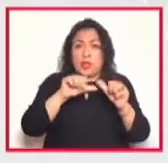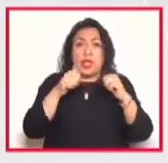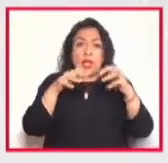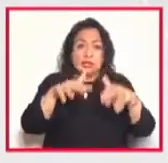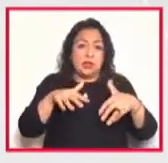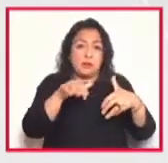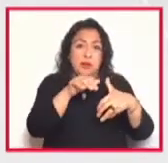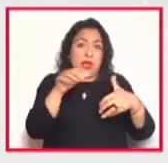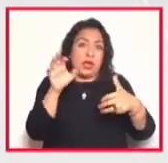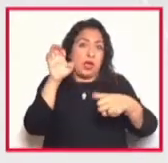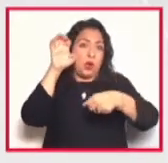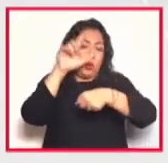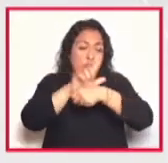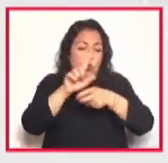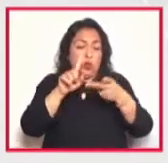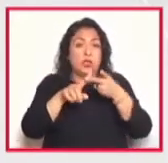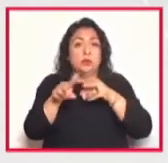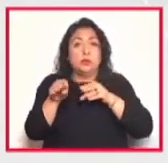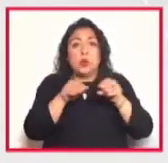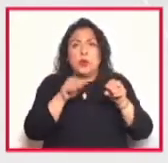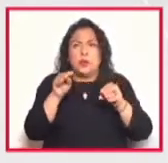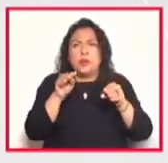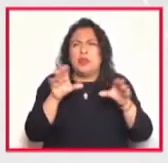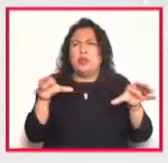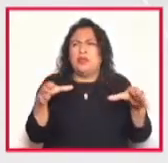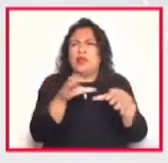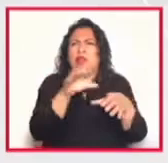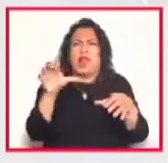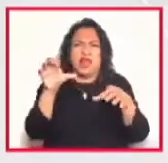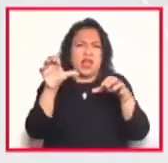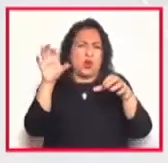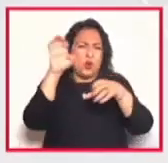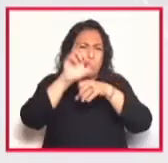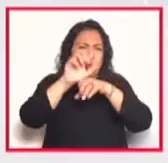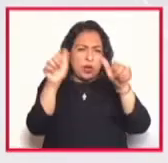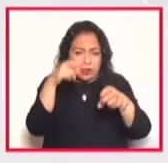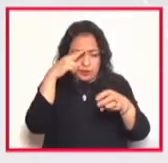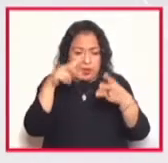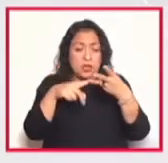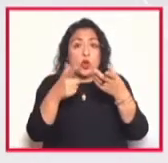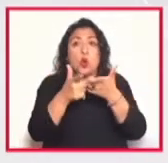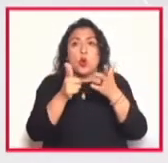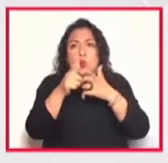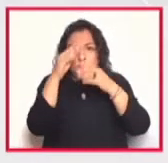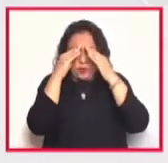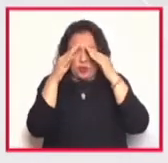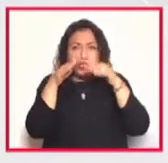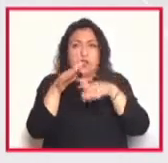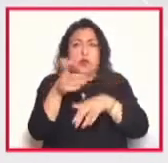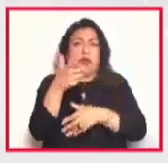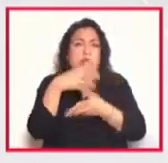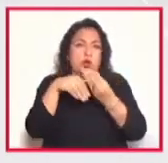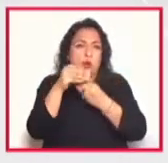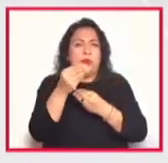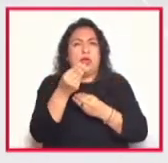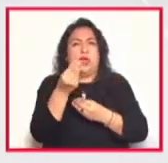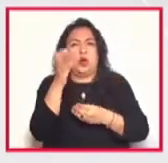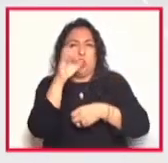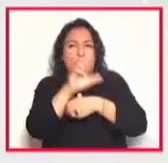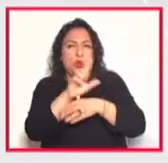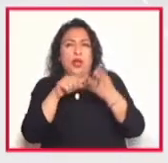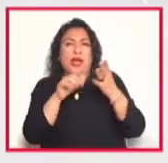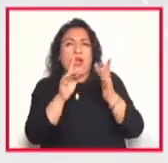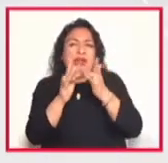Culturas, el Movimiento Colectivo por la Cultura y Arte en México, el Grupo de Reflexión sobre Economía y Cultura, la Red de